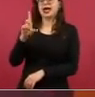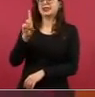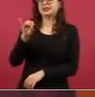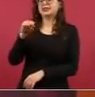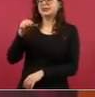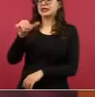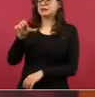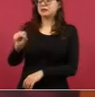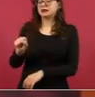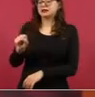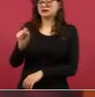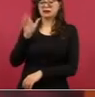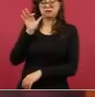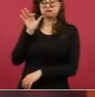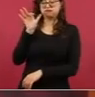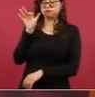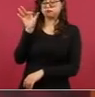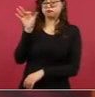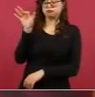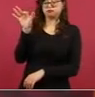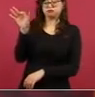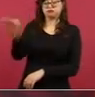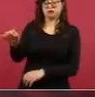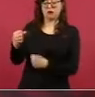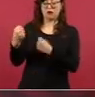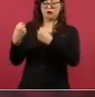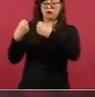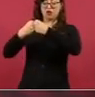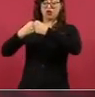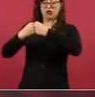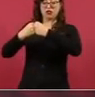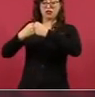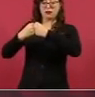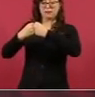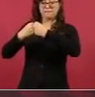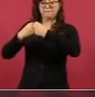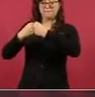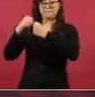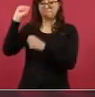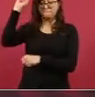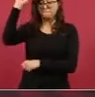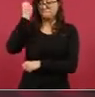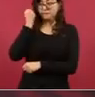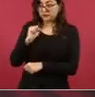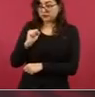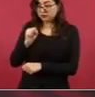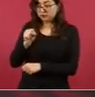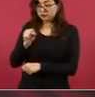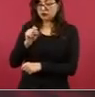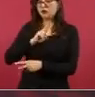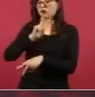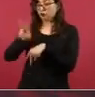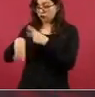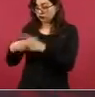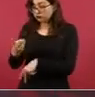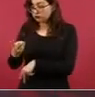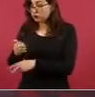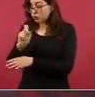Tarletita, límites con Sinaloa, ahí estamos